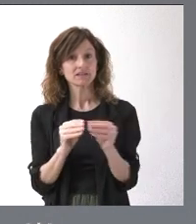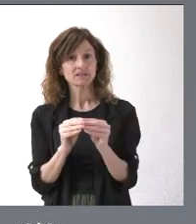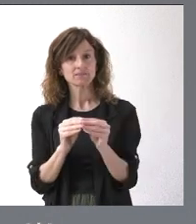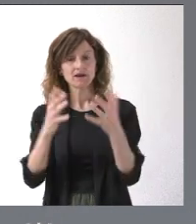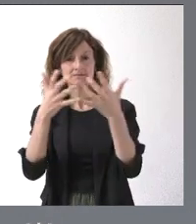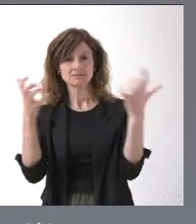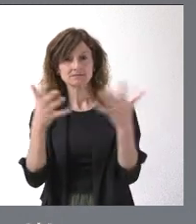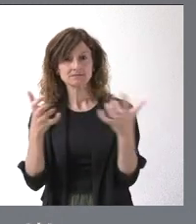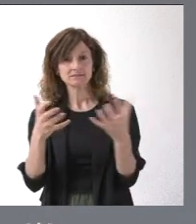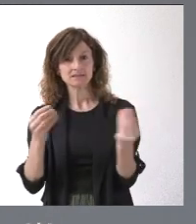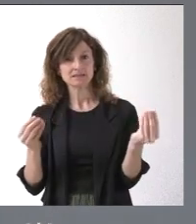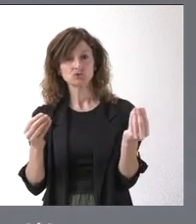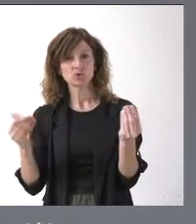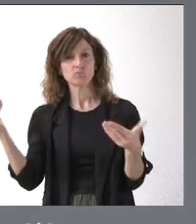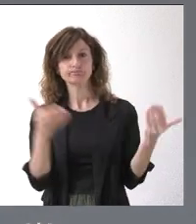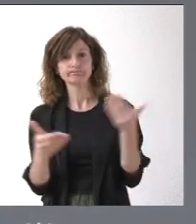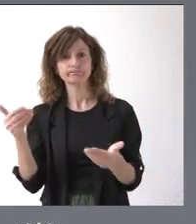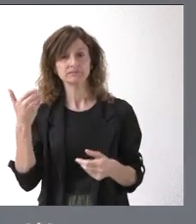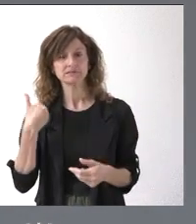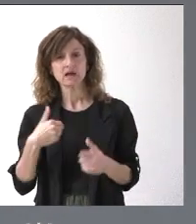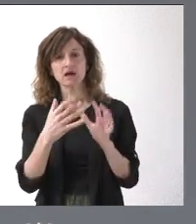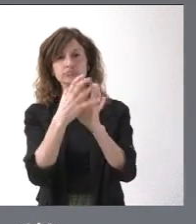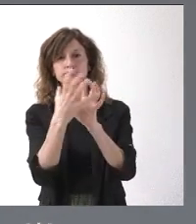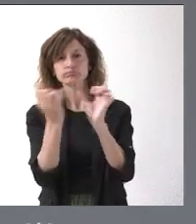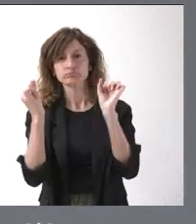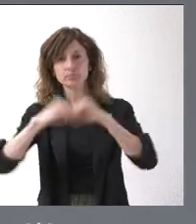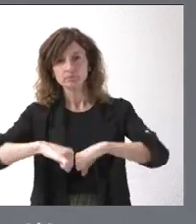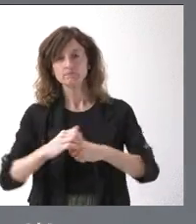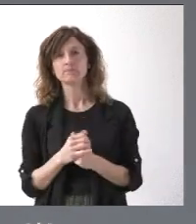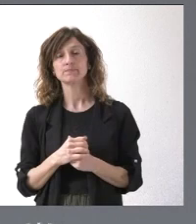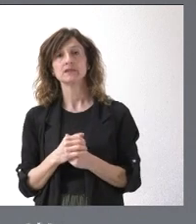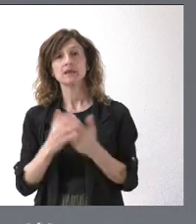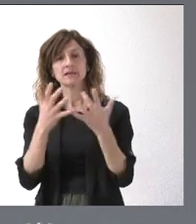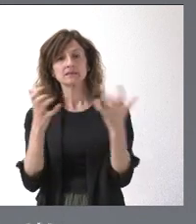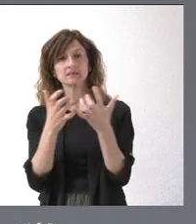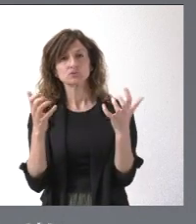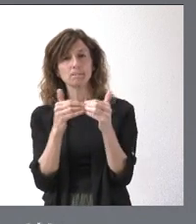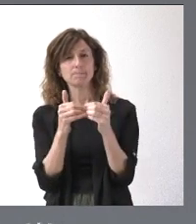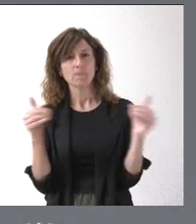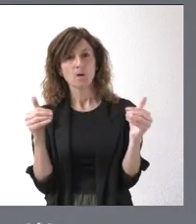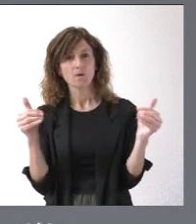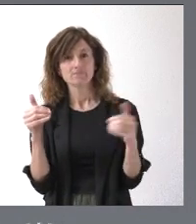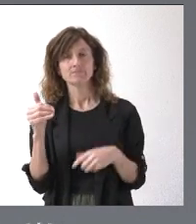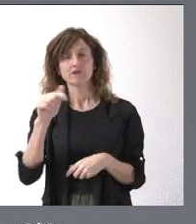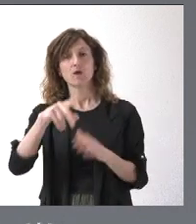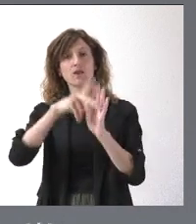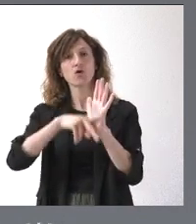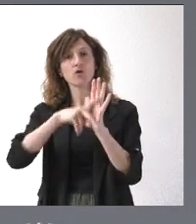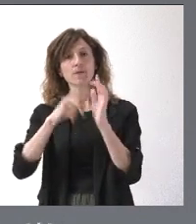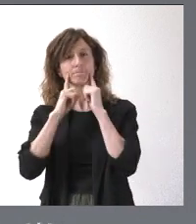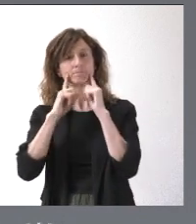texto demandado, es un texto consensuado, es un texto pionero que por primera vez en una normativa